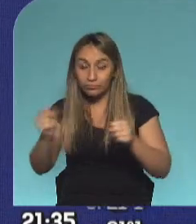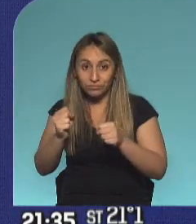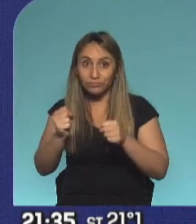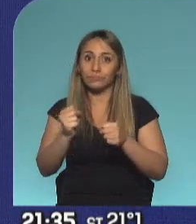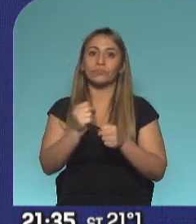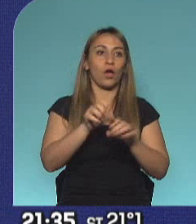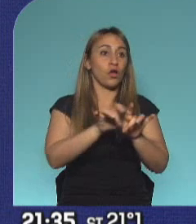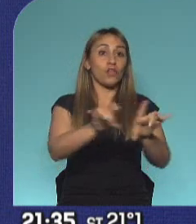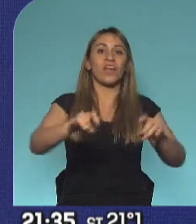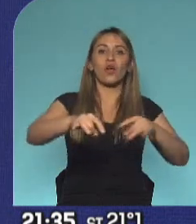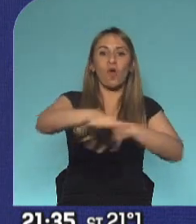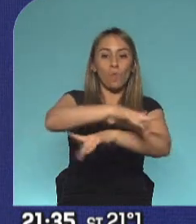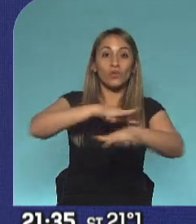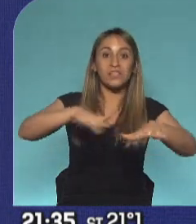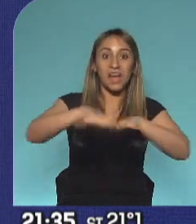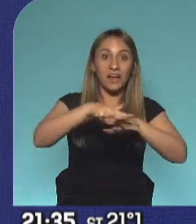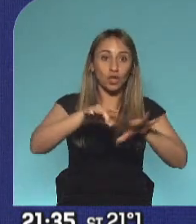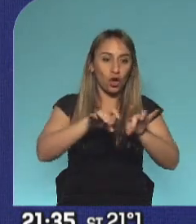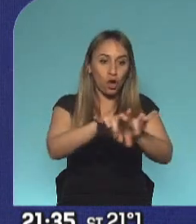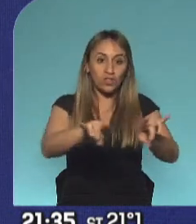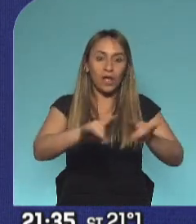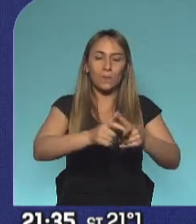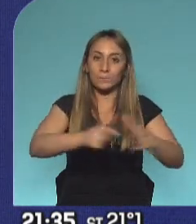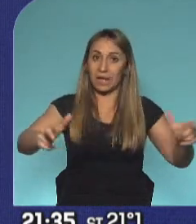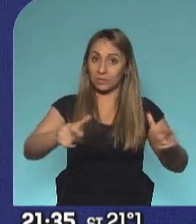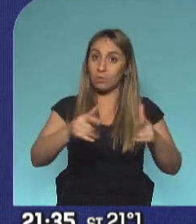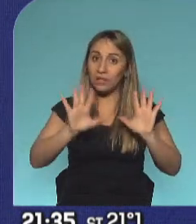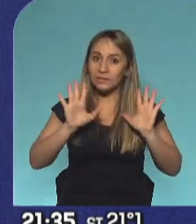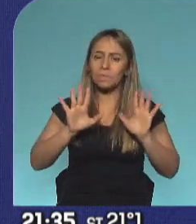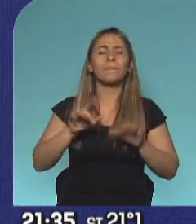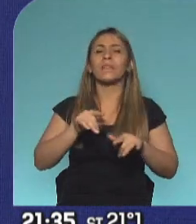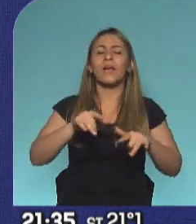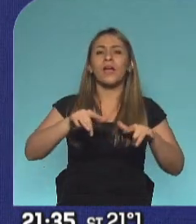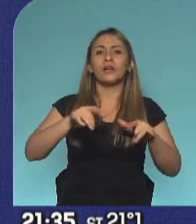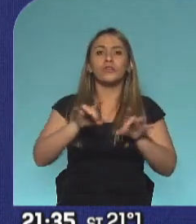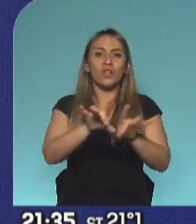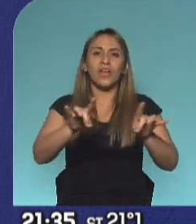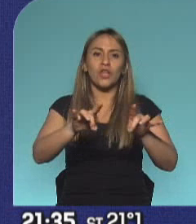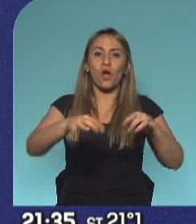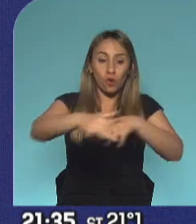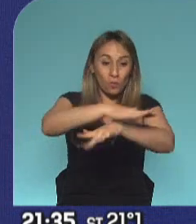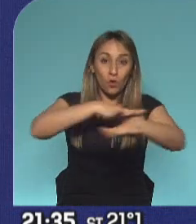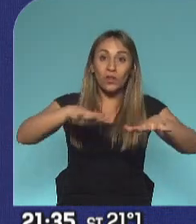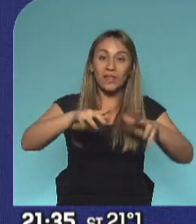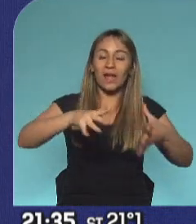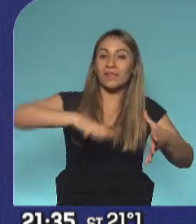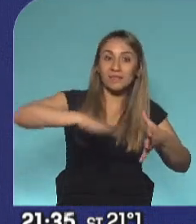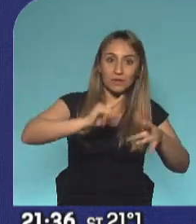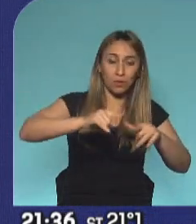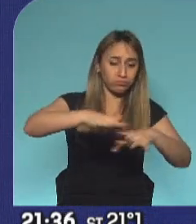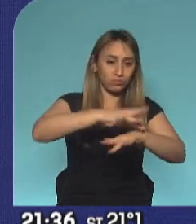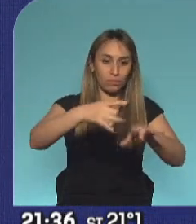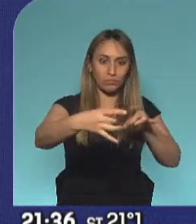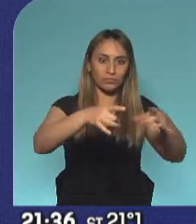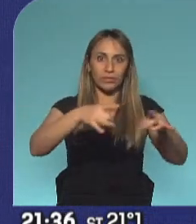contagios comunitarios. El contagio comunitario es un problema. El problema básico es que usted no puede aislar a la persona que está infectada y esa persona sigue